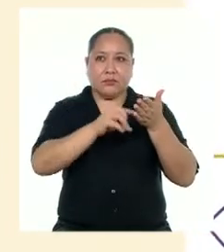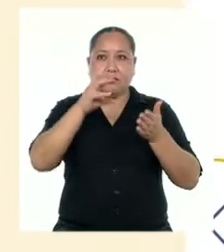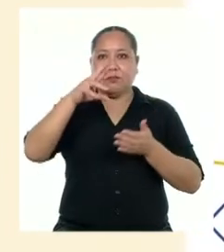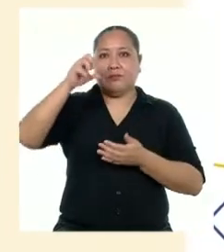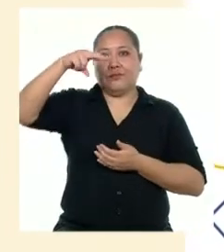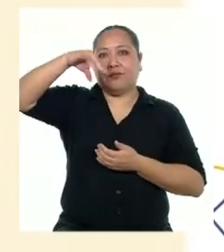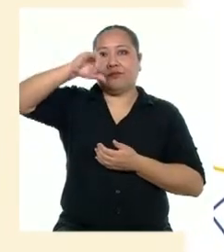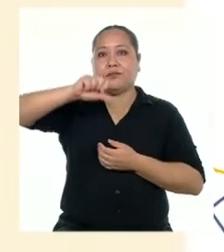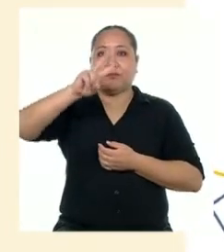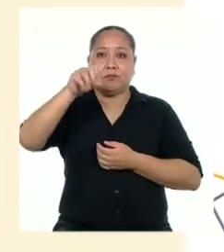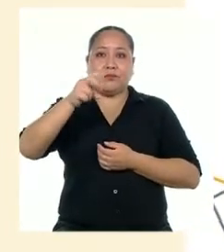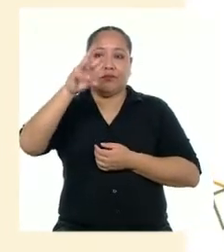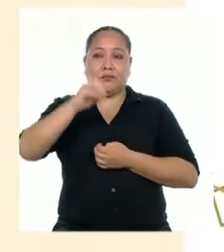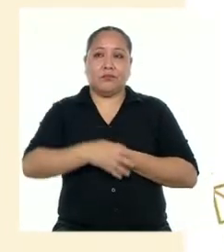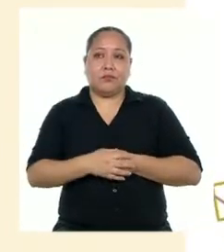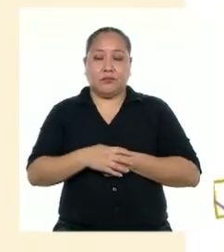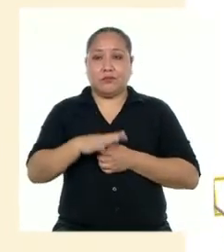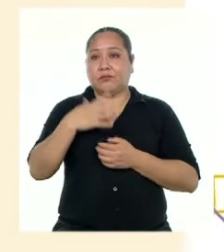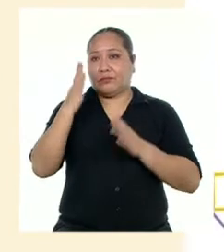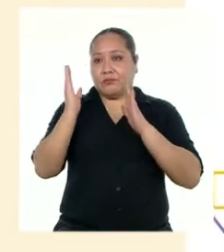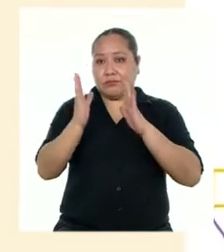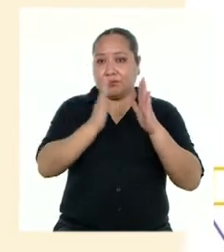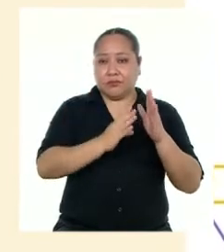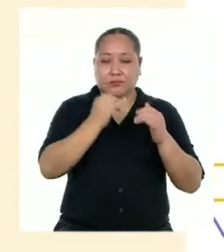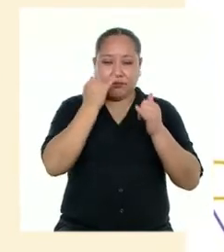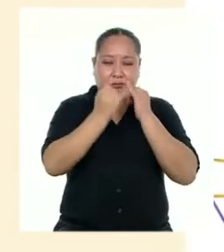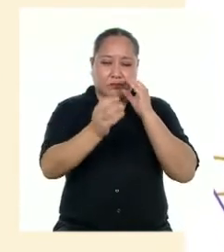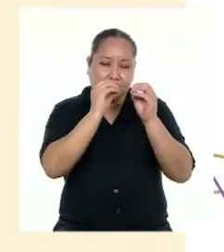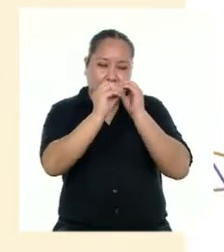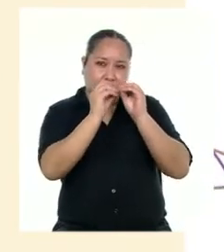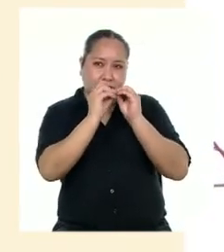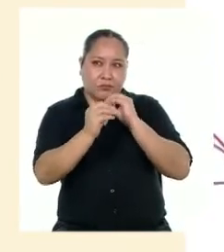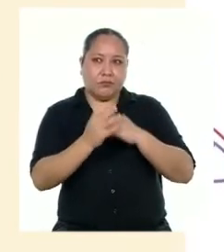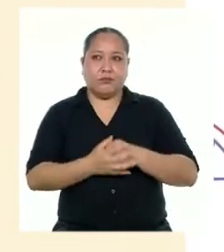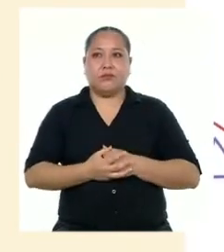2020 para elaborar una versión final.